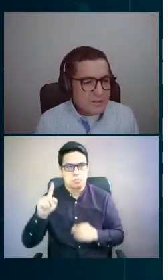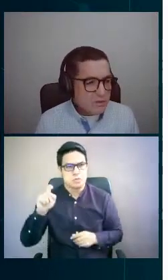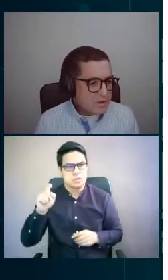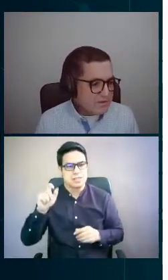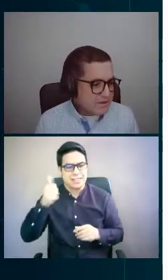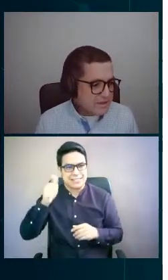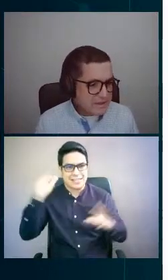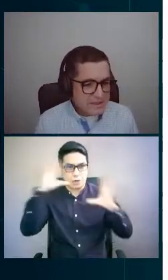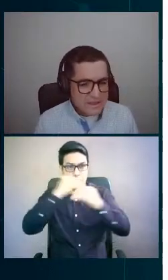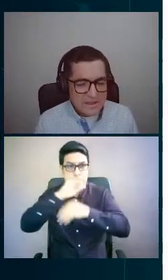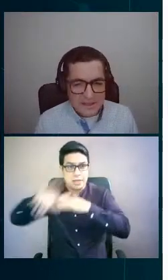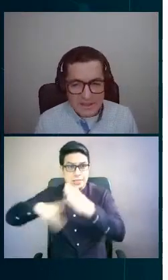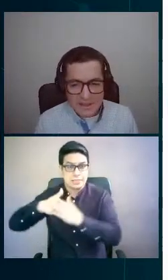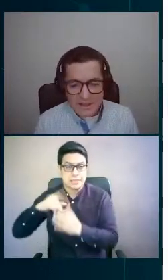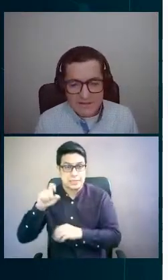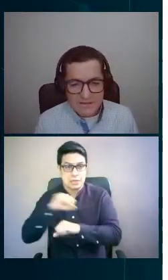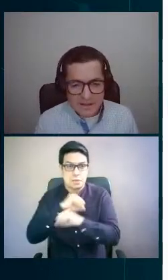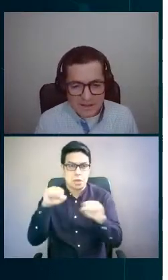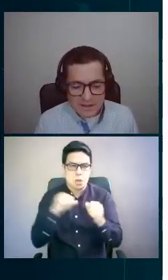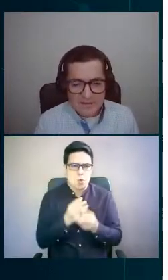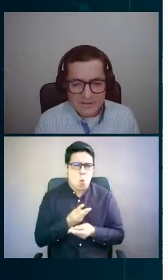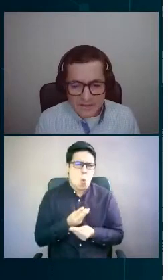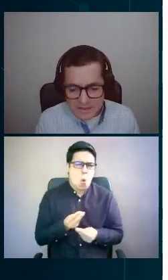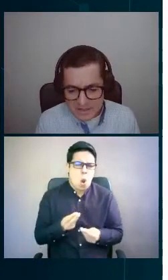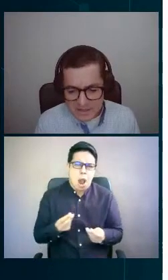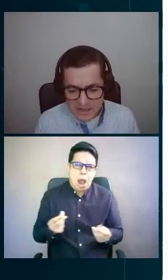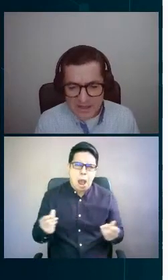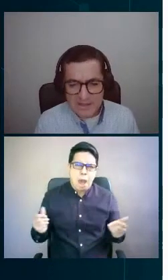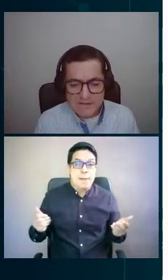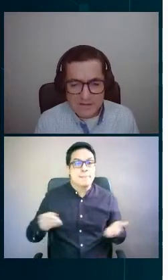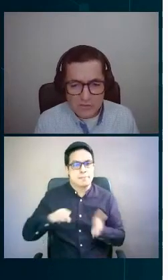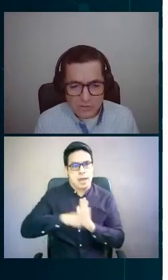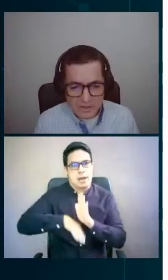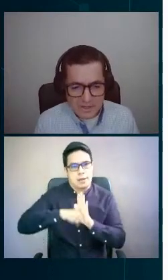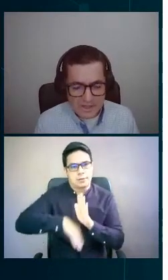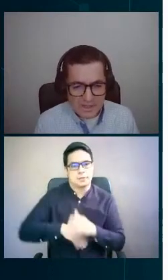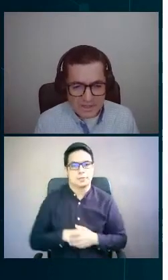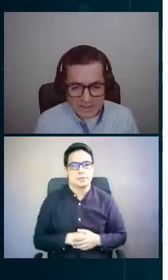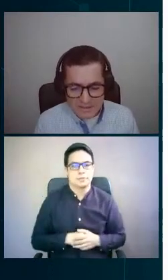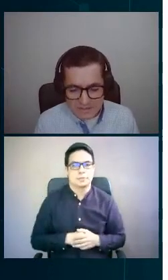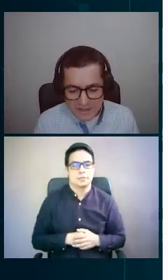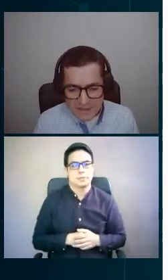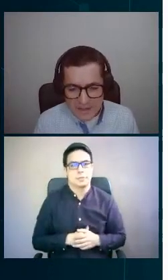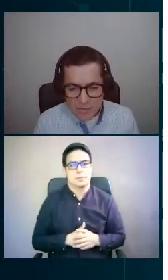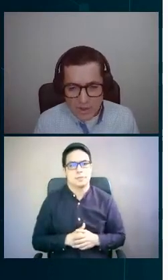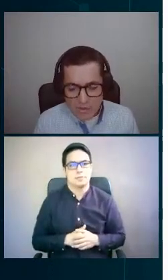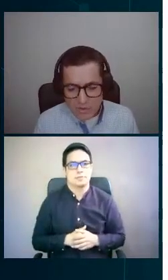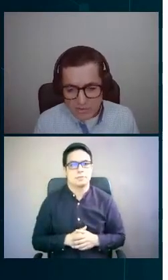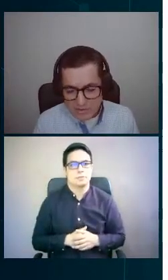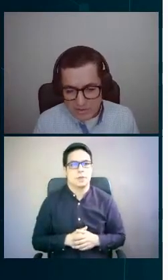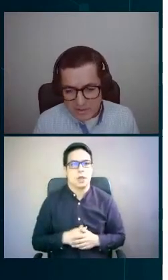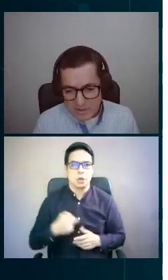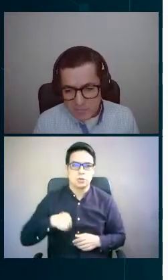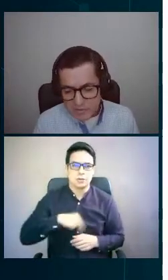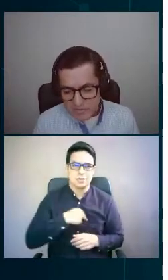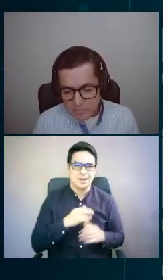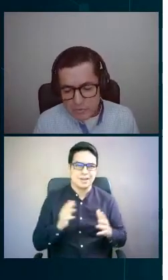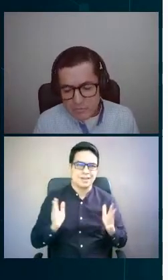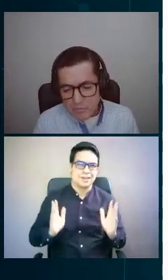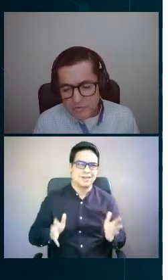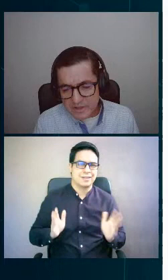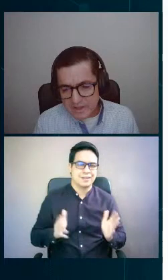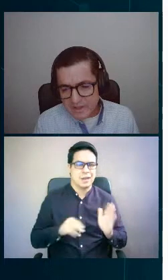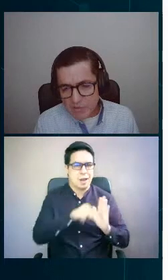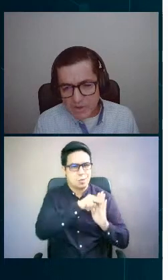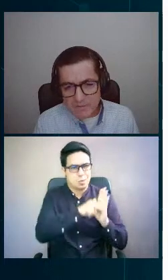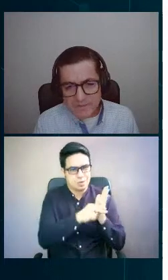entendiendo este requisito del regulador, pues